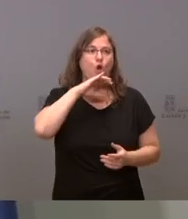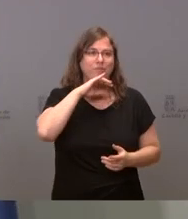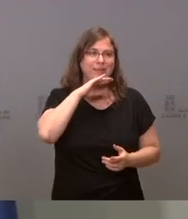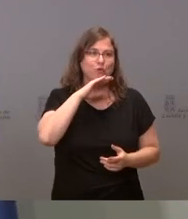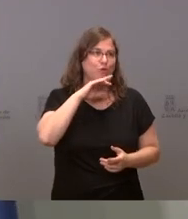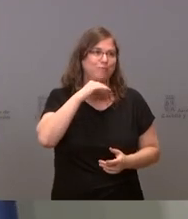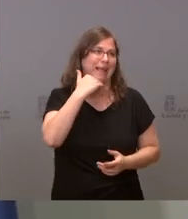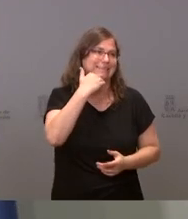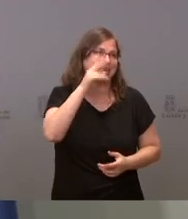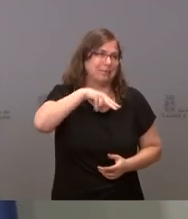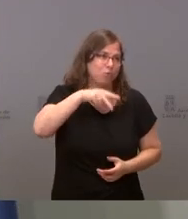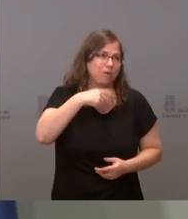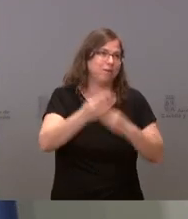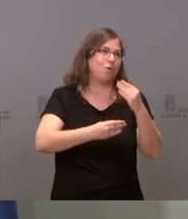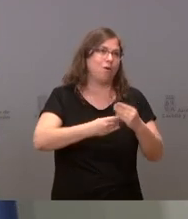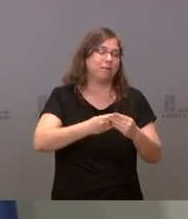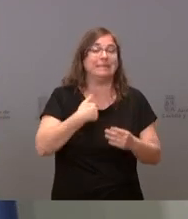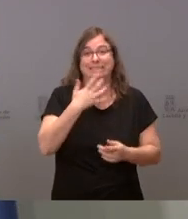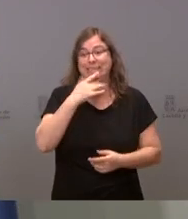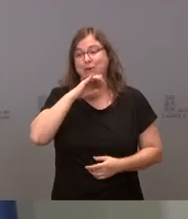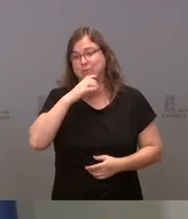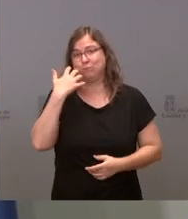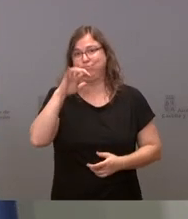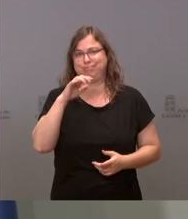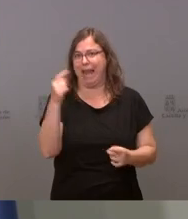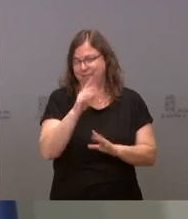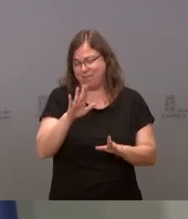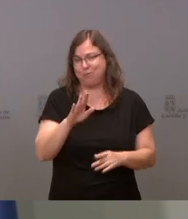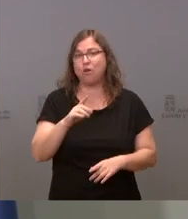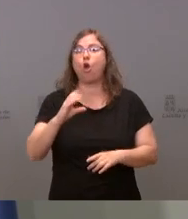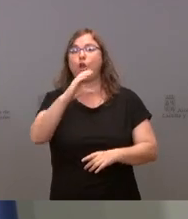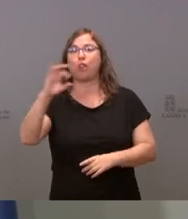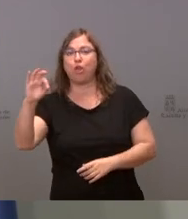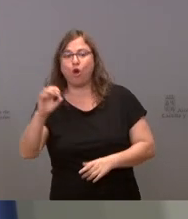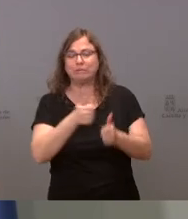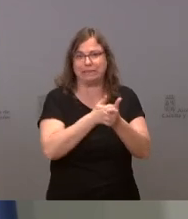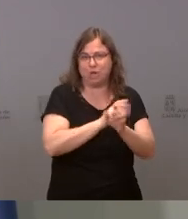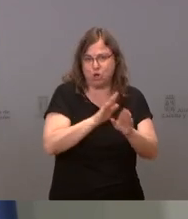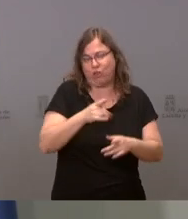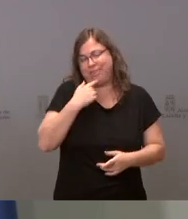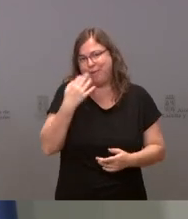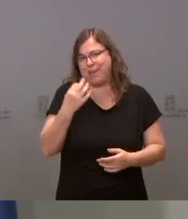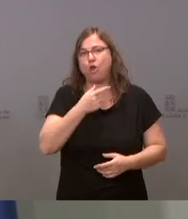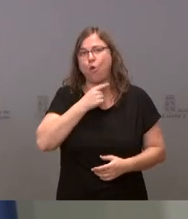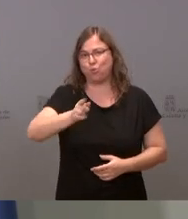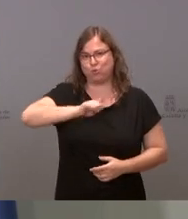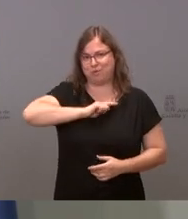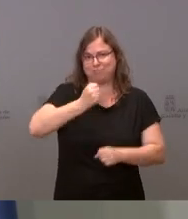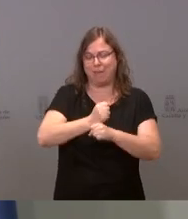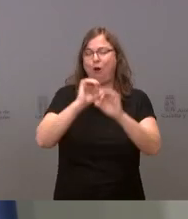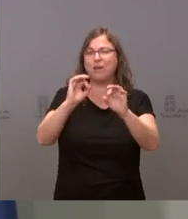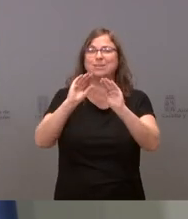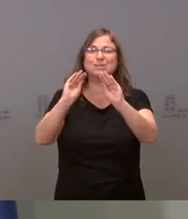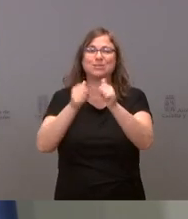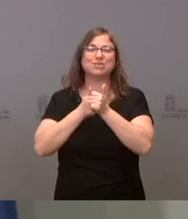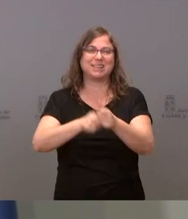nuestra actuación, sería, además, sería sorprendente y no sería bueno ni para comisiones ni para el secretario. Pero lo importante es si estas